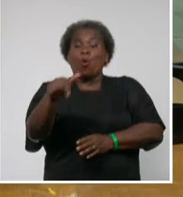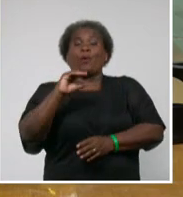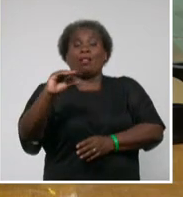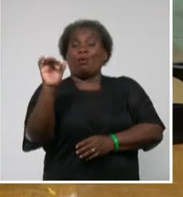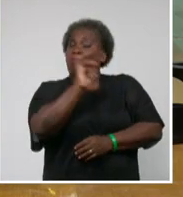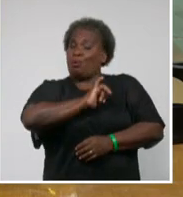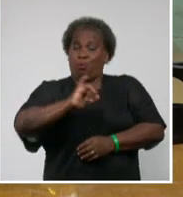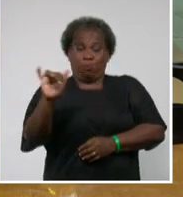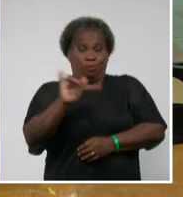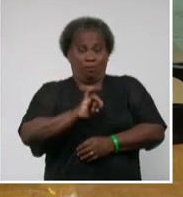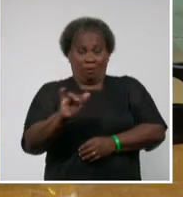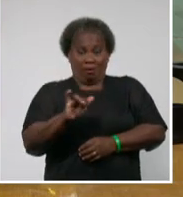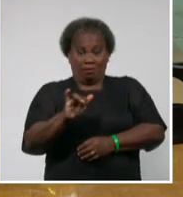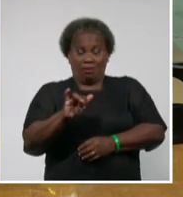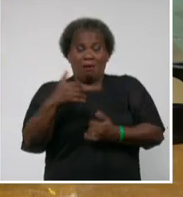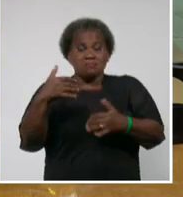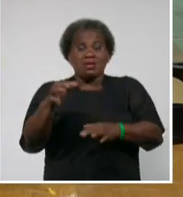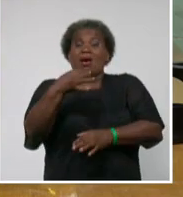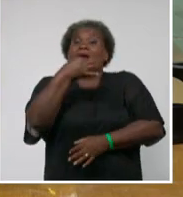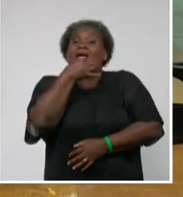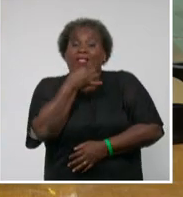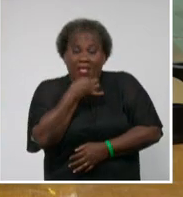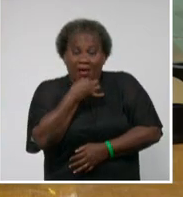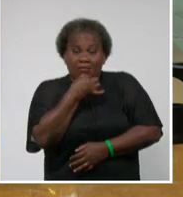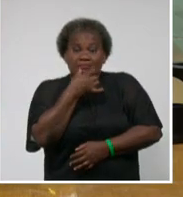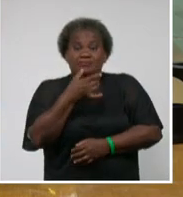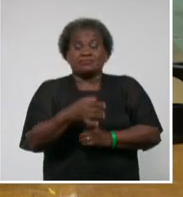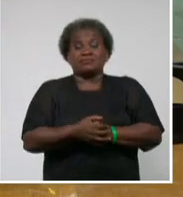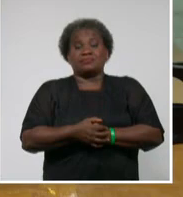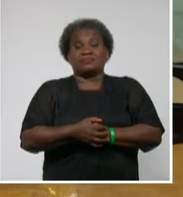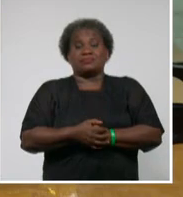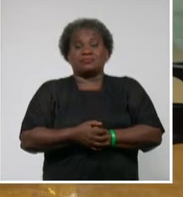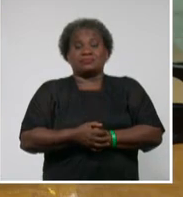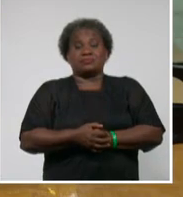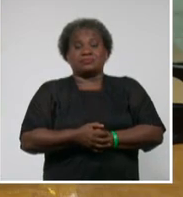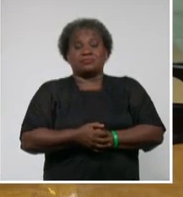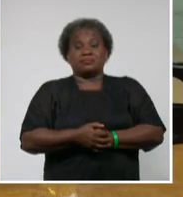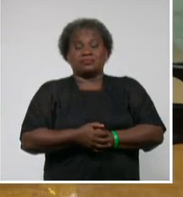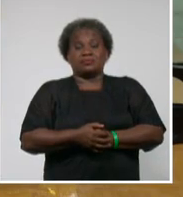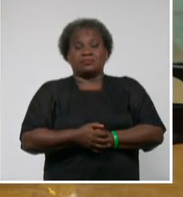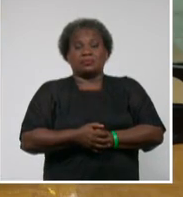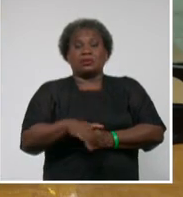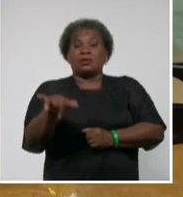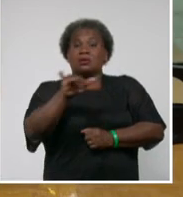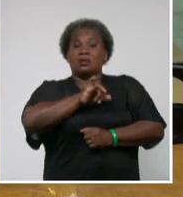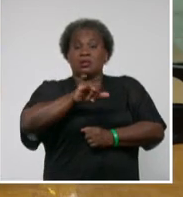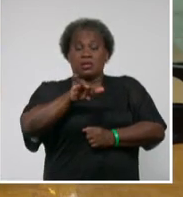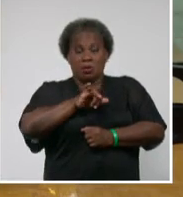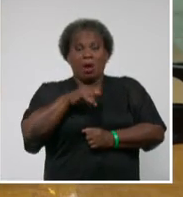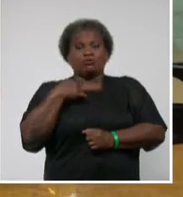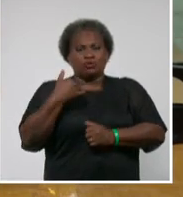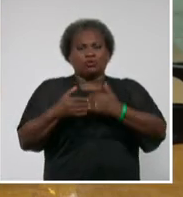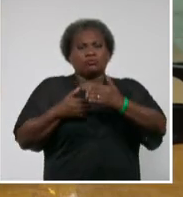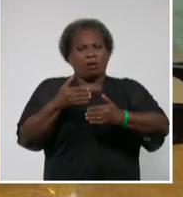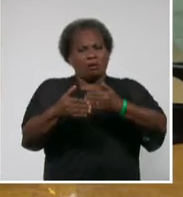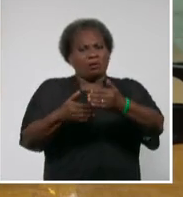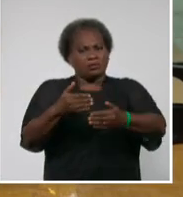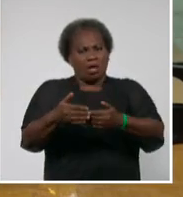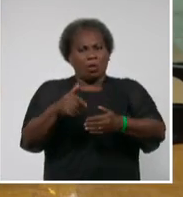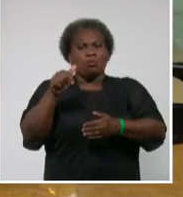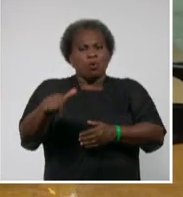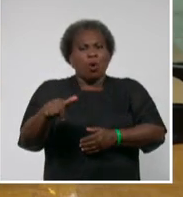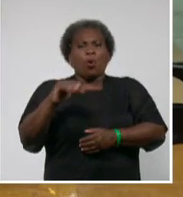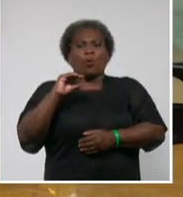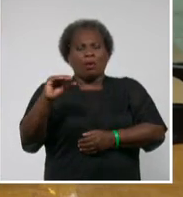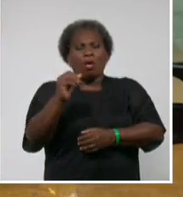sector que a pesar de la edad también hemos avanzado bastante y los jubilados